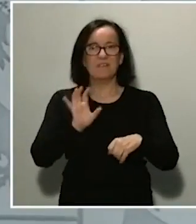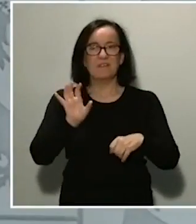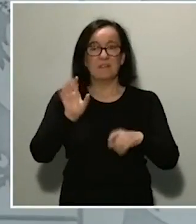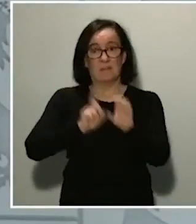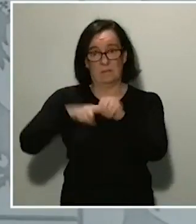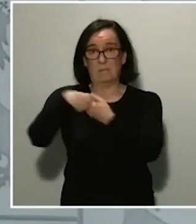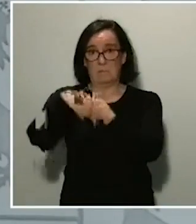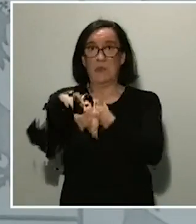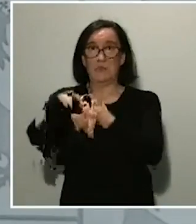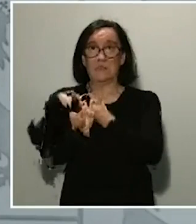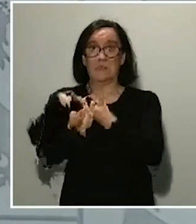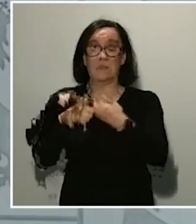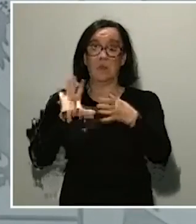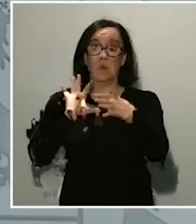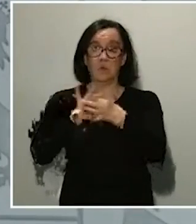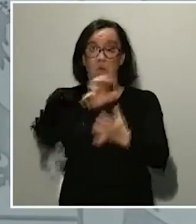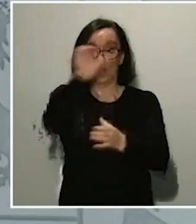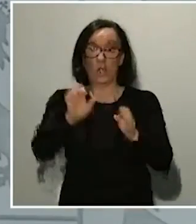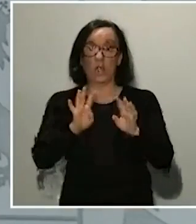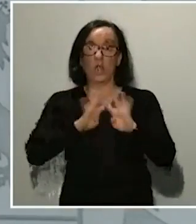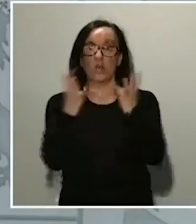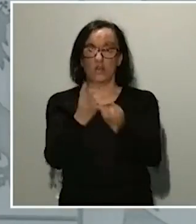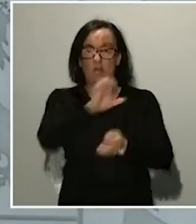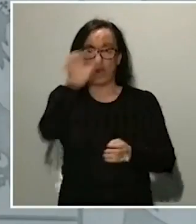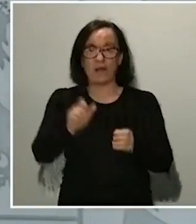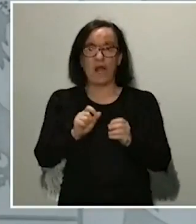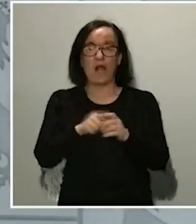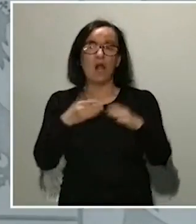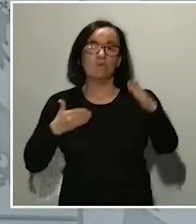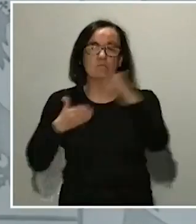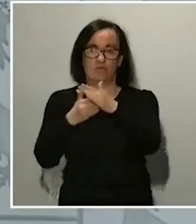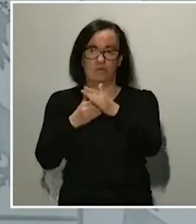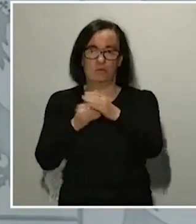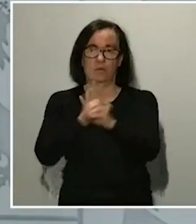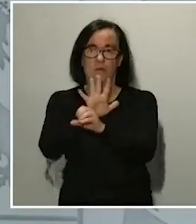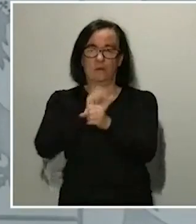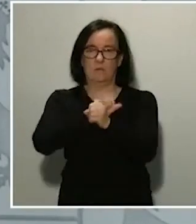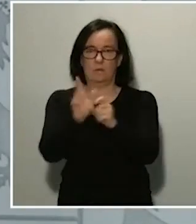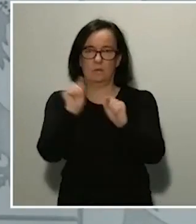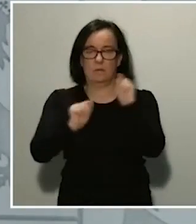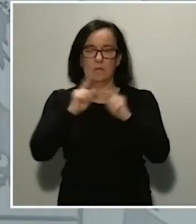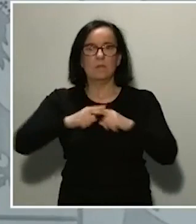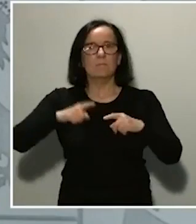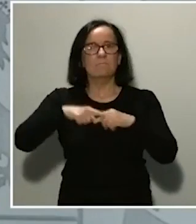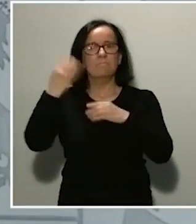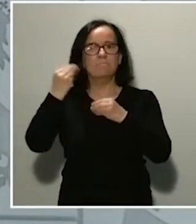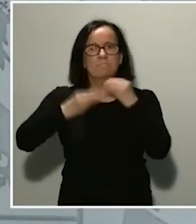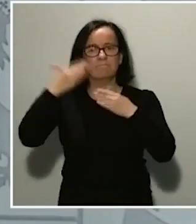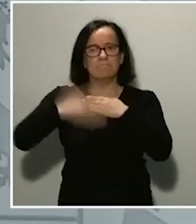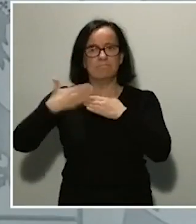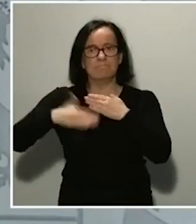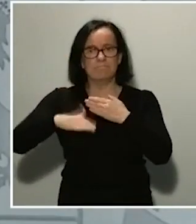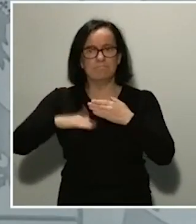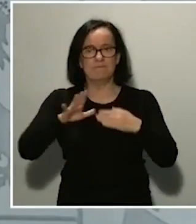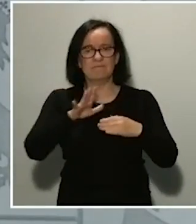Unión Europea en el Consejo Europeo para frenar la expansión del COVID-19, vamos a aplicar una restricción temporal de todos aquellos viajes